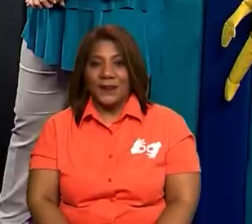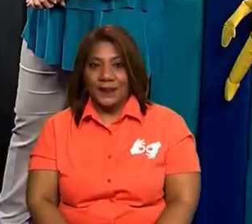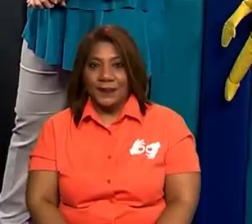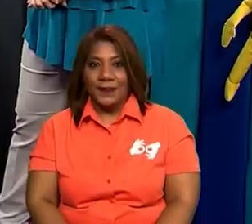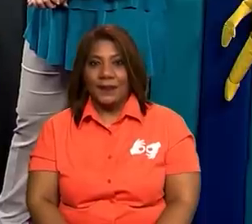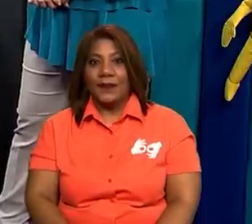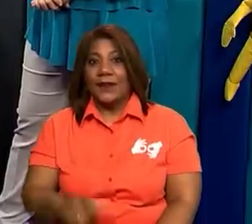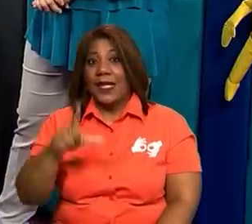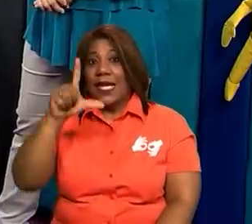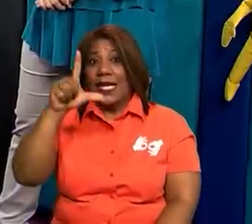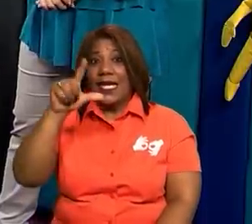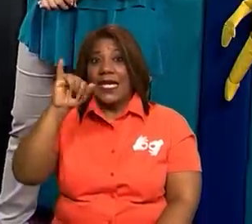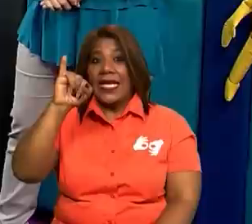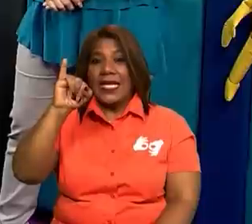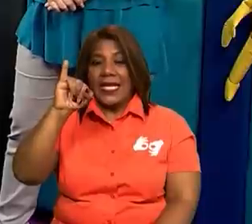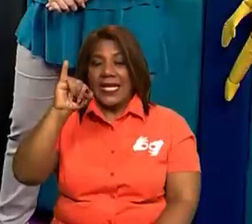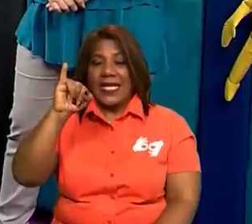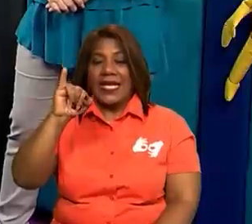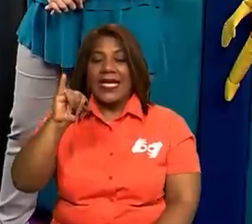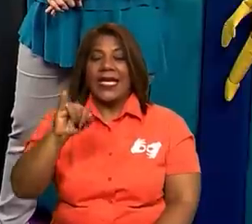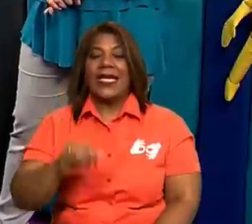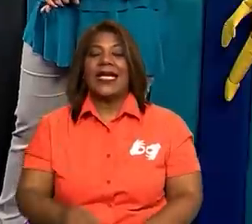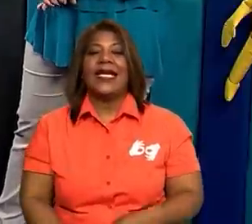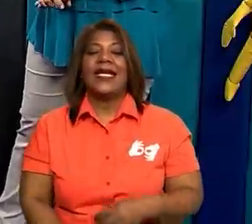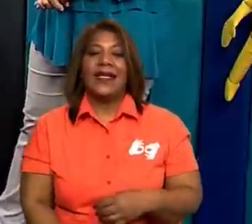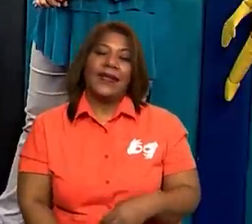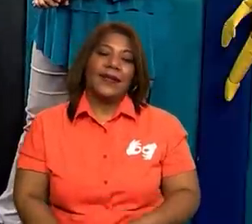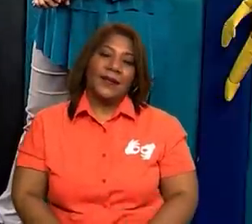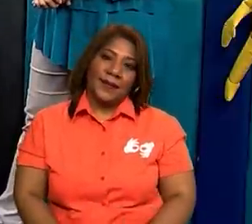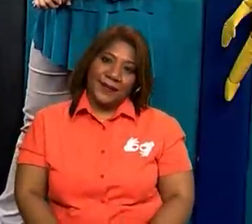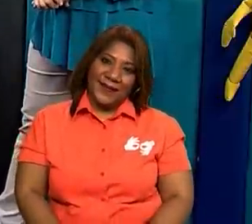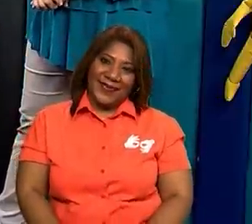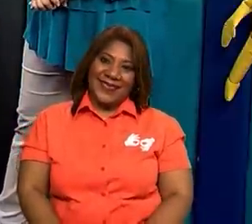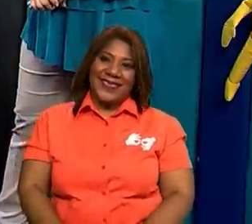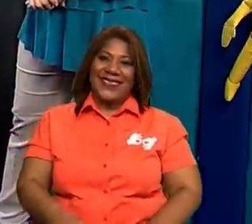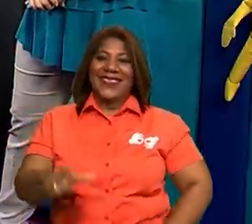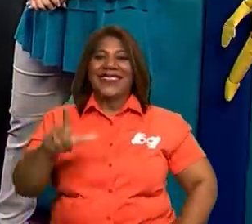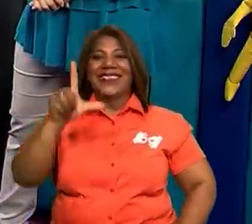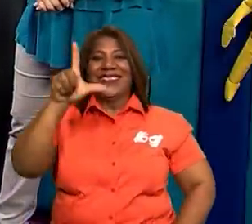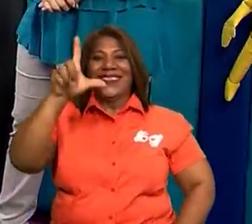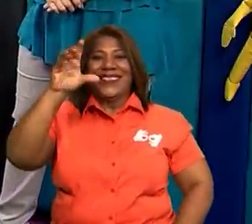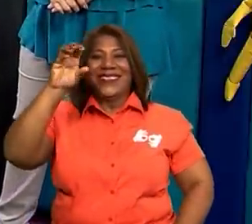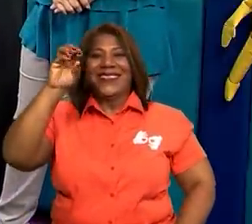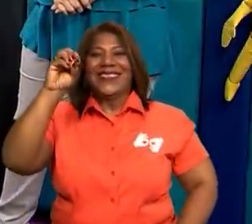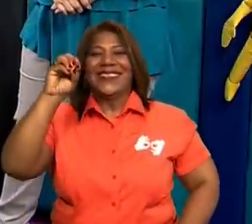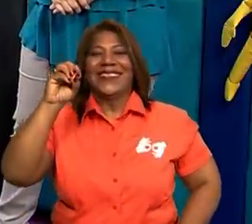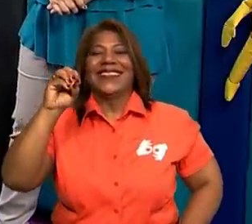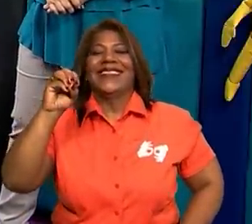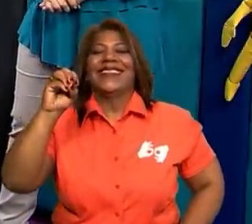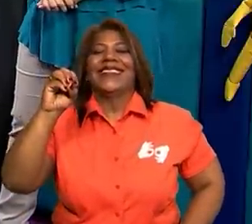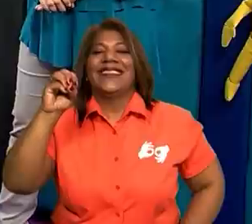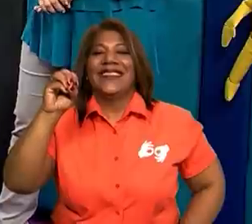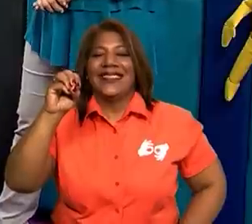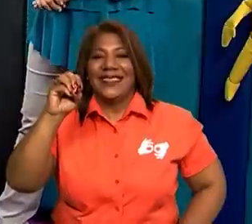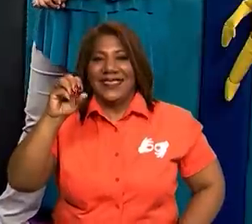La L con la I. LI. La L con la O. LO. Y la L con la U.